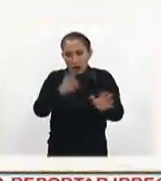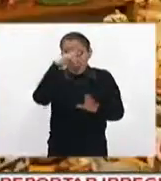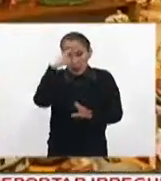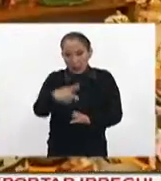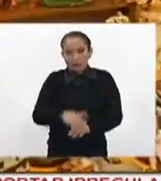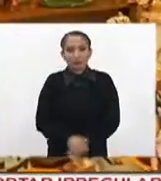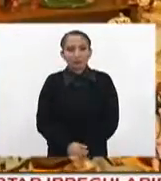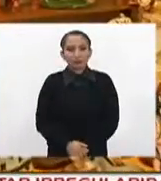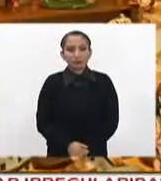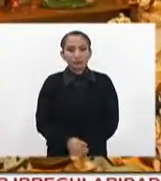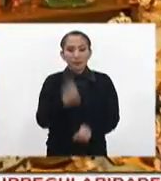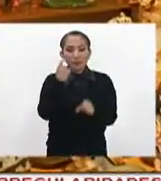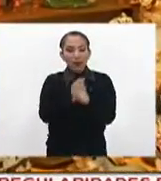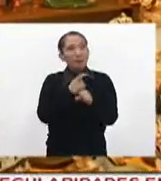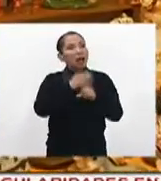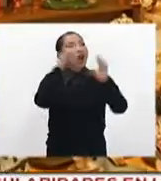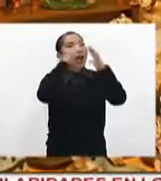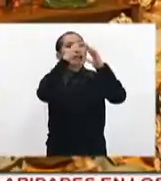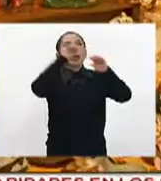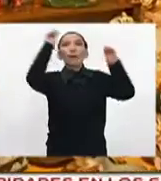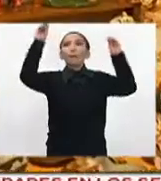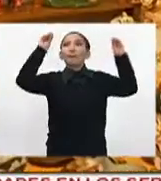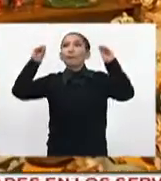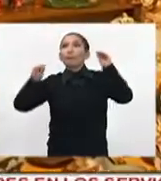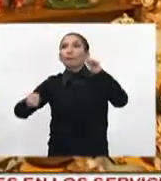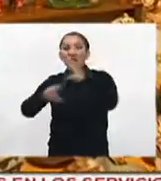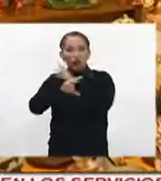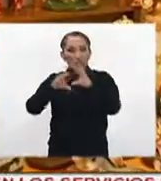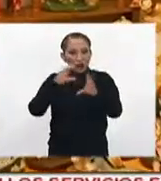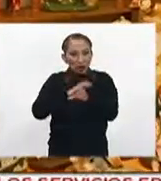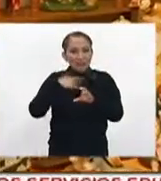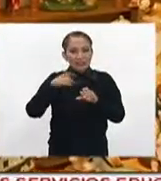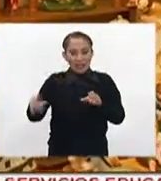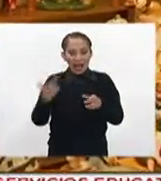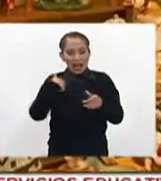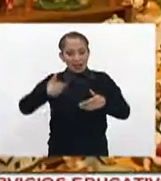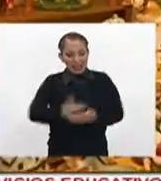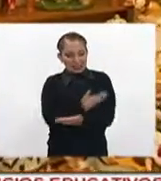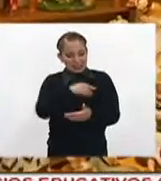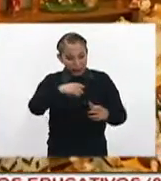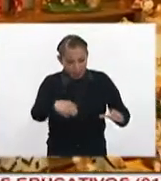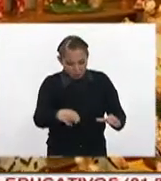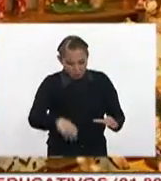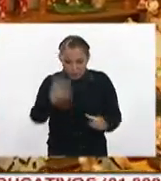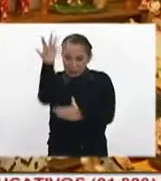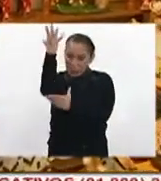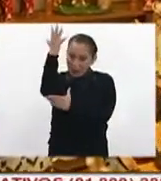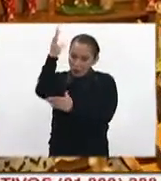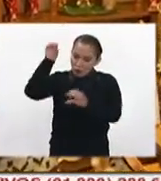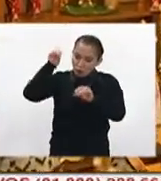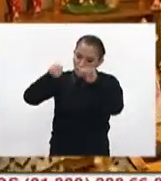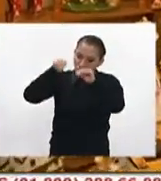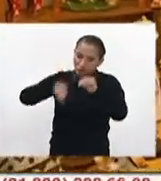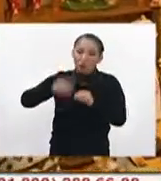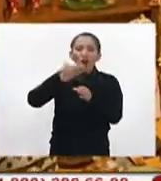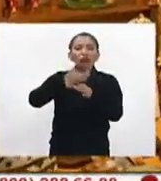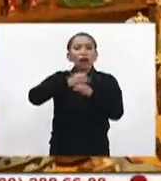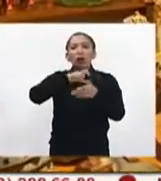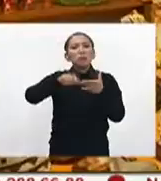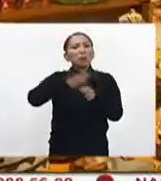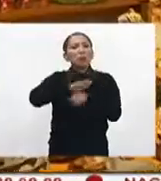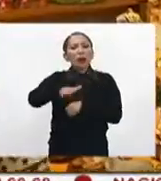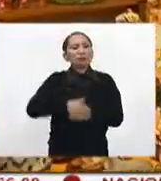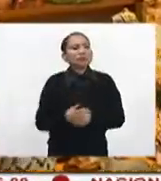mexicano. Primero decoramos la casa, hacemos el mini nacimiento y ponemos el árbol. ¿Y ahorita qué vas a comprar?